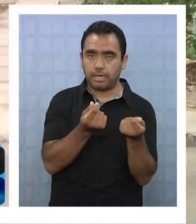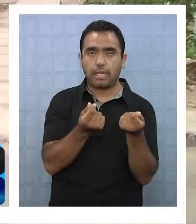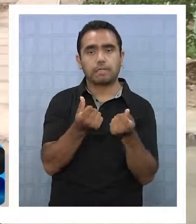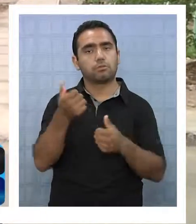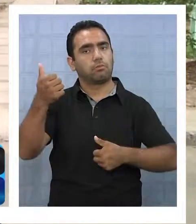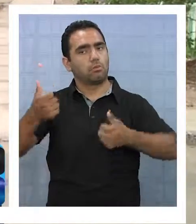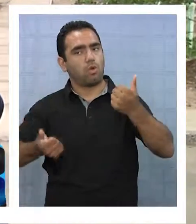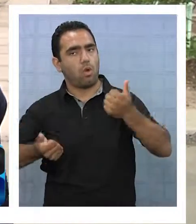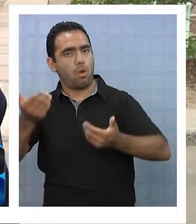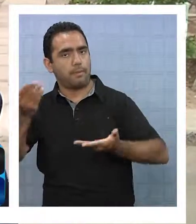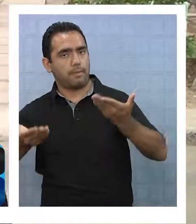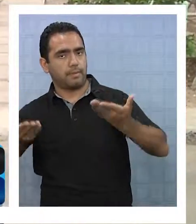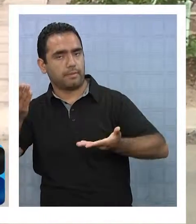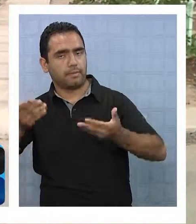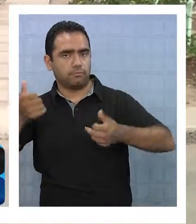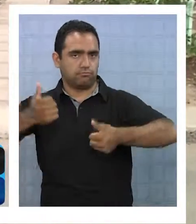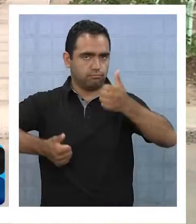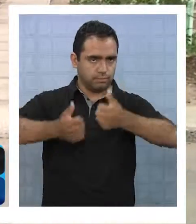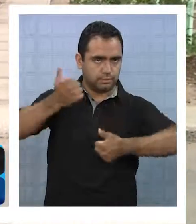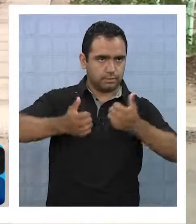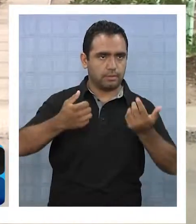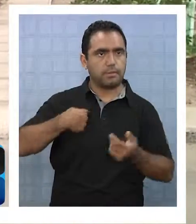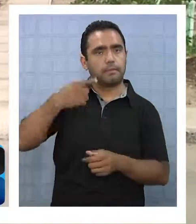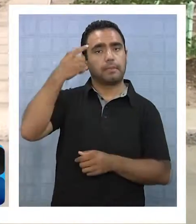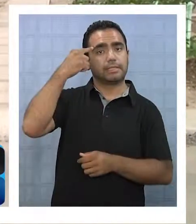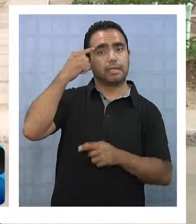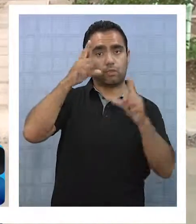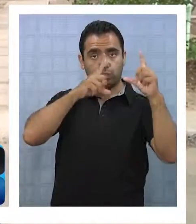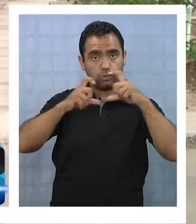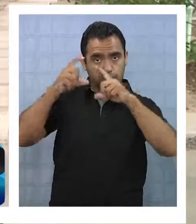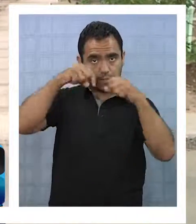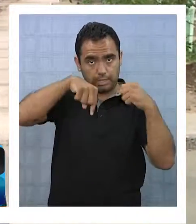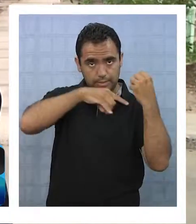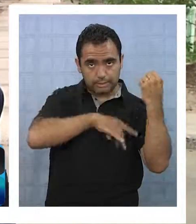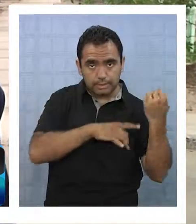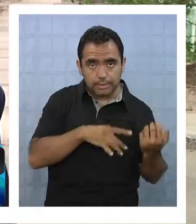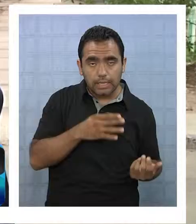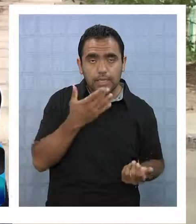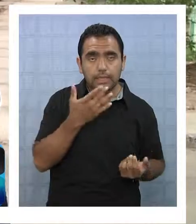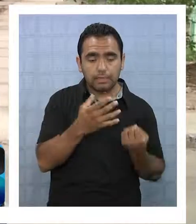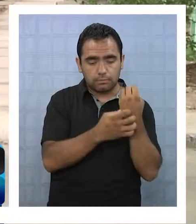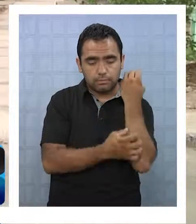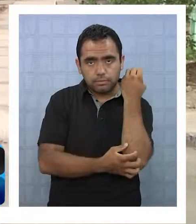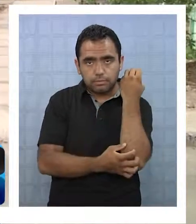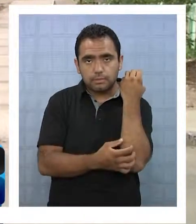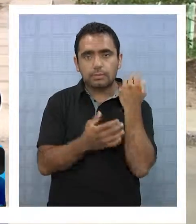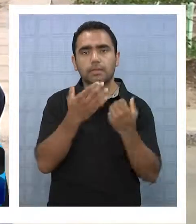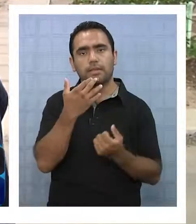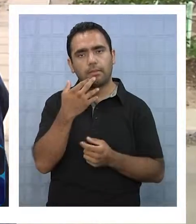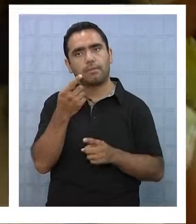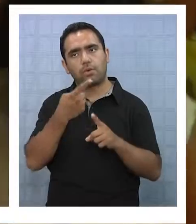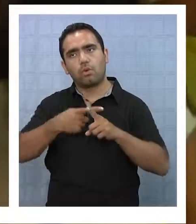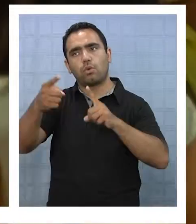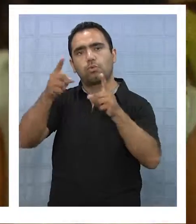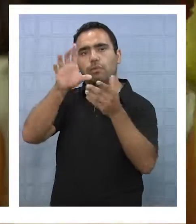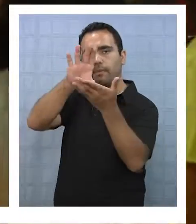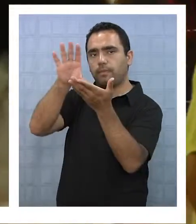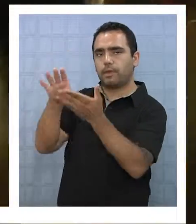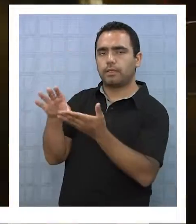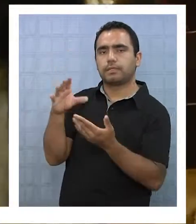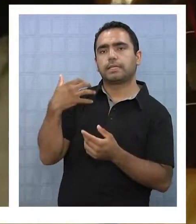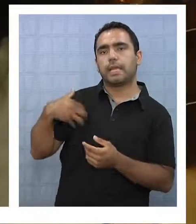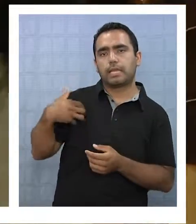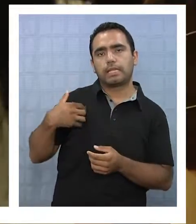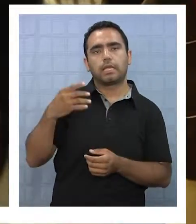competitivos. Pensando no solo en el turista nacional, sino fundamentalmente en turistas que vienen tanto de Bolivia como de